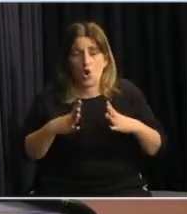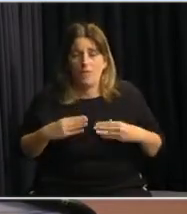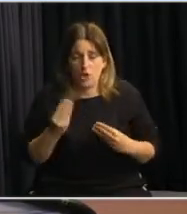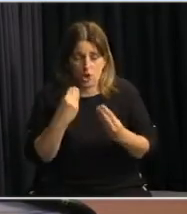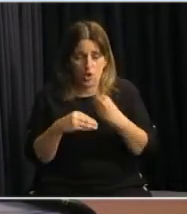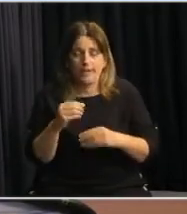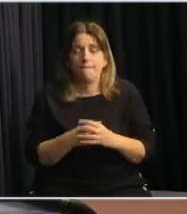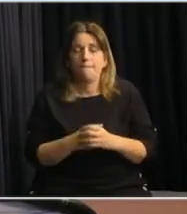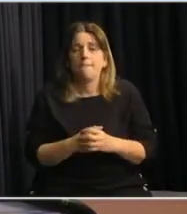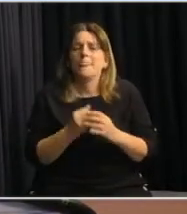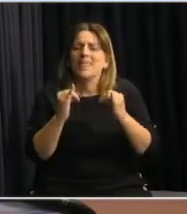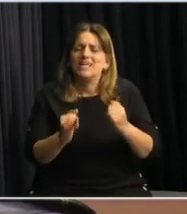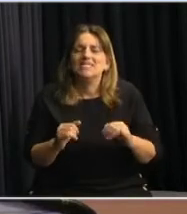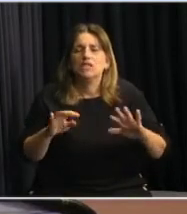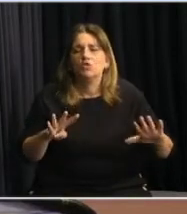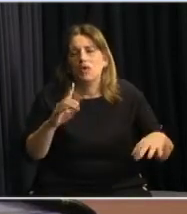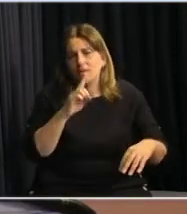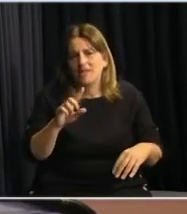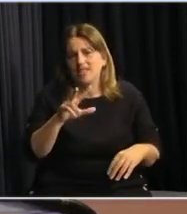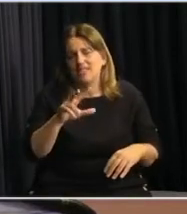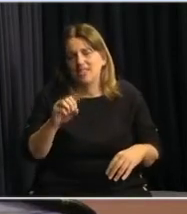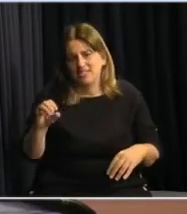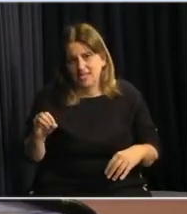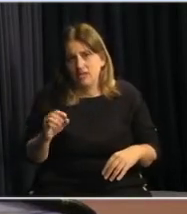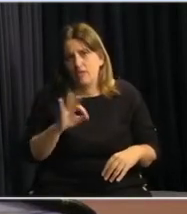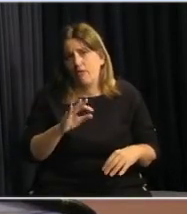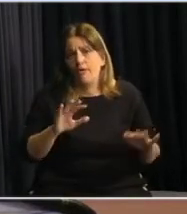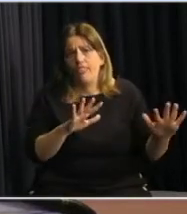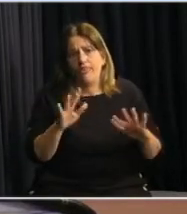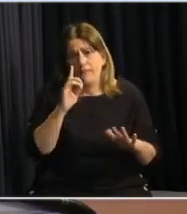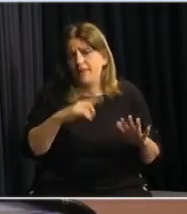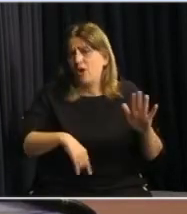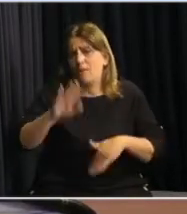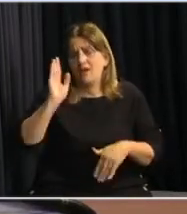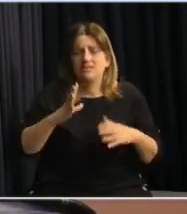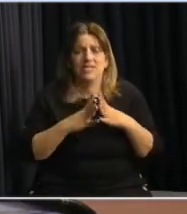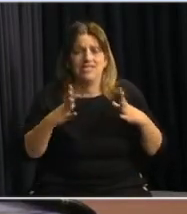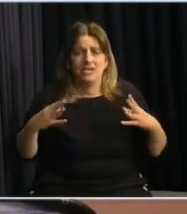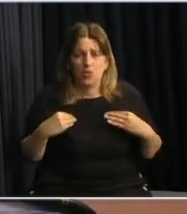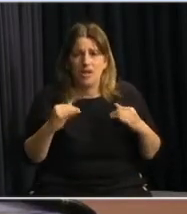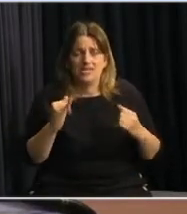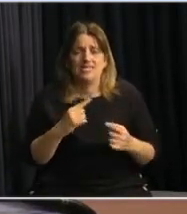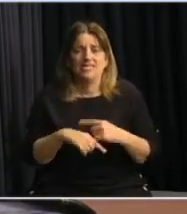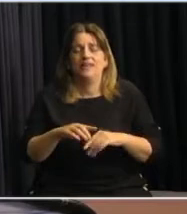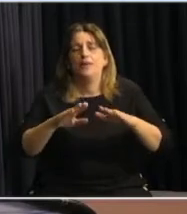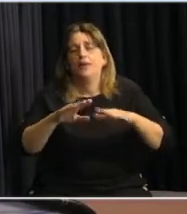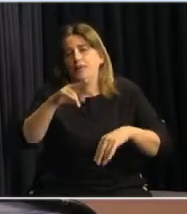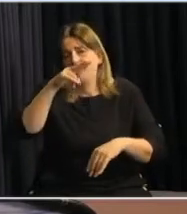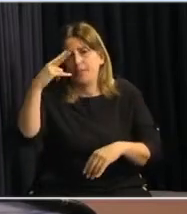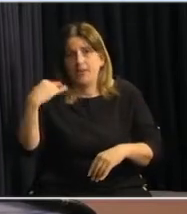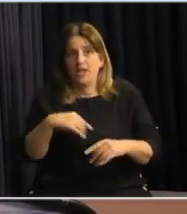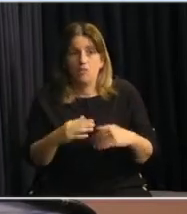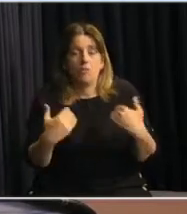que más allá de los 9.300, los 10.000 o más que podamos tener en las escuelas de verano, vamos a